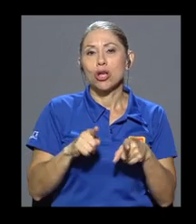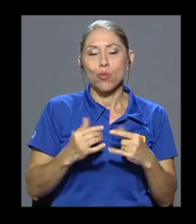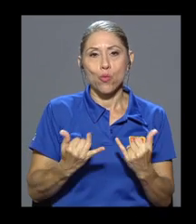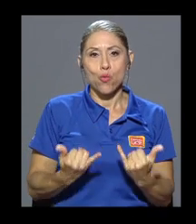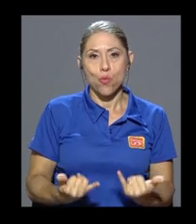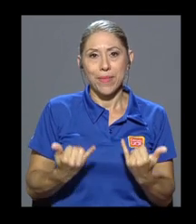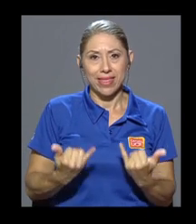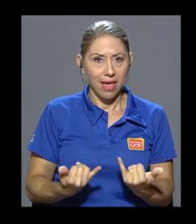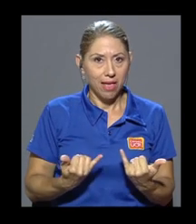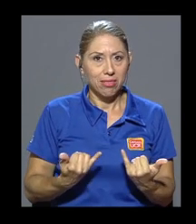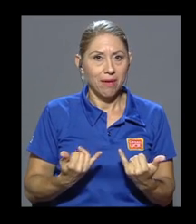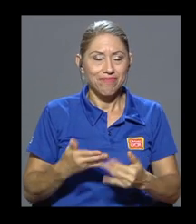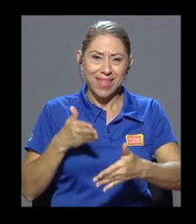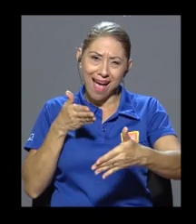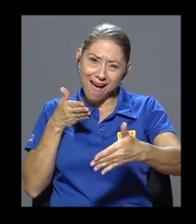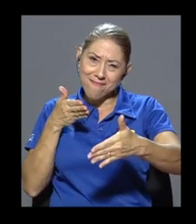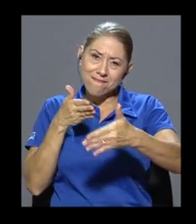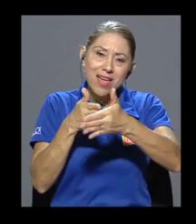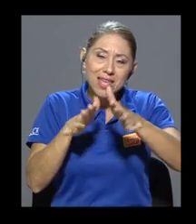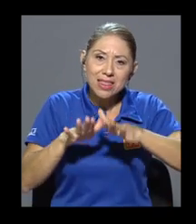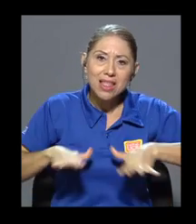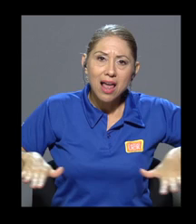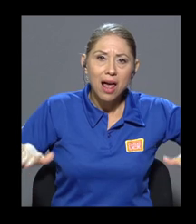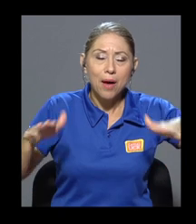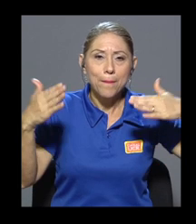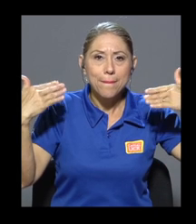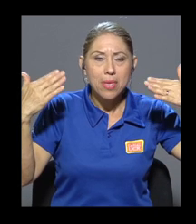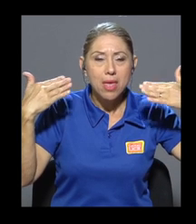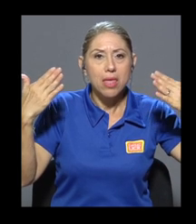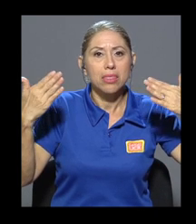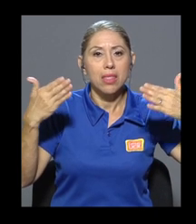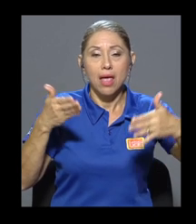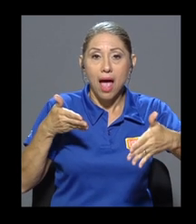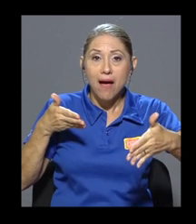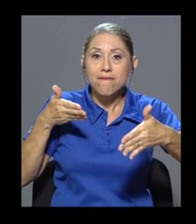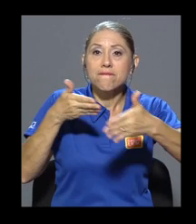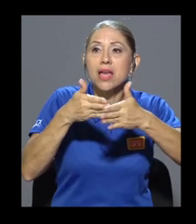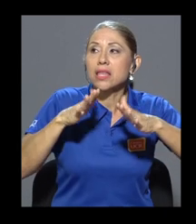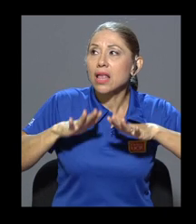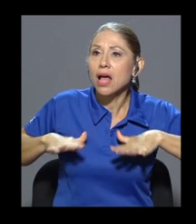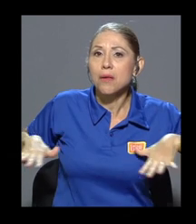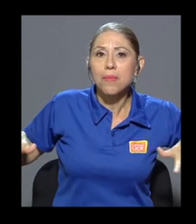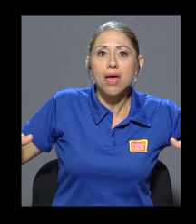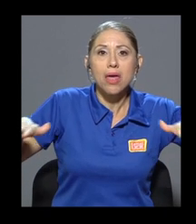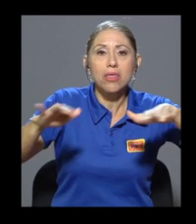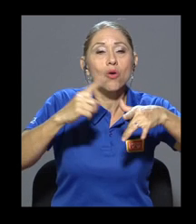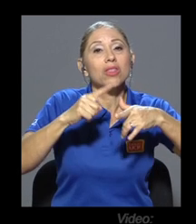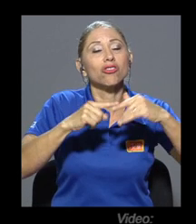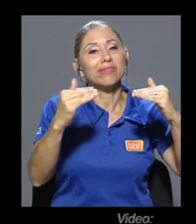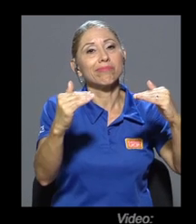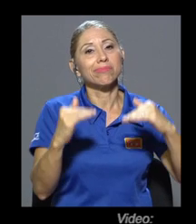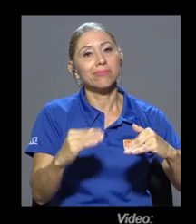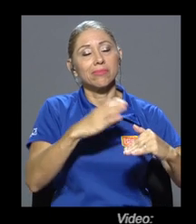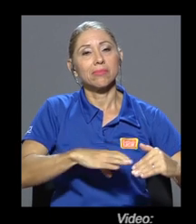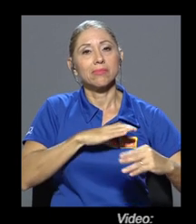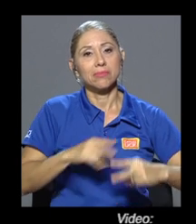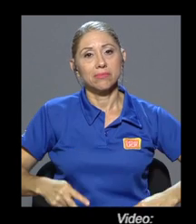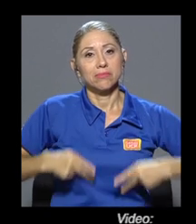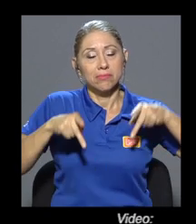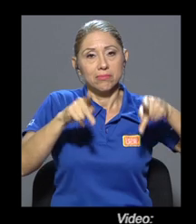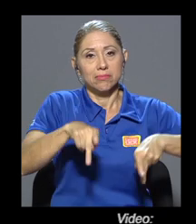se afecta el ambiente, se afecta el medio que nos rodea a nosotros y eso baja la calidad de vida de las personas.